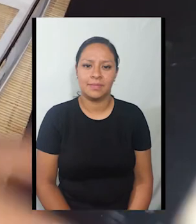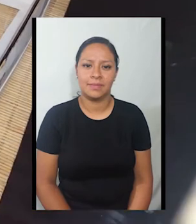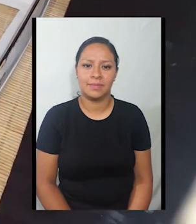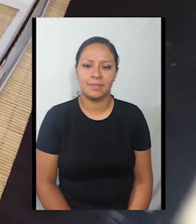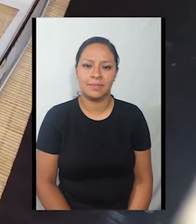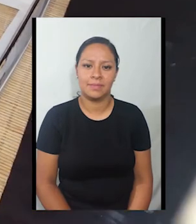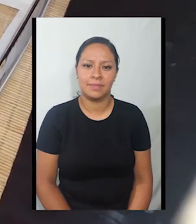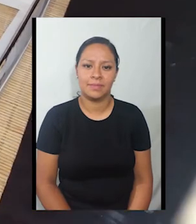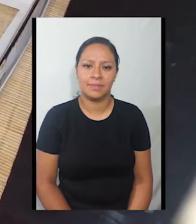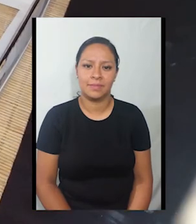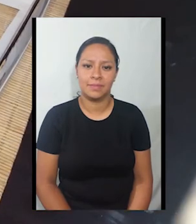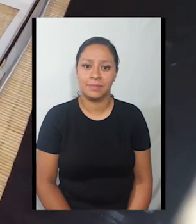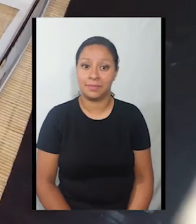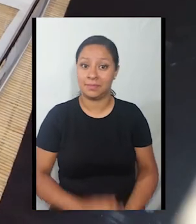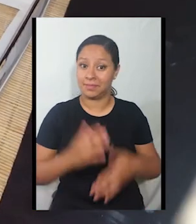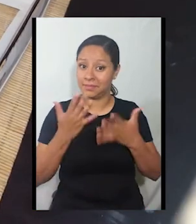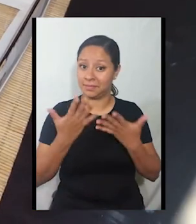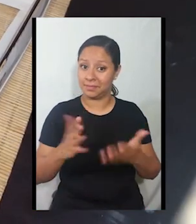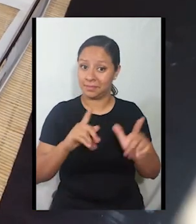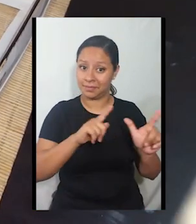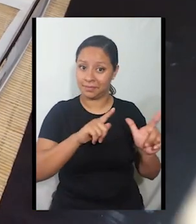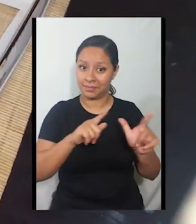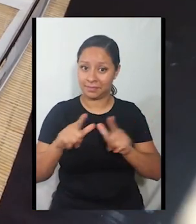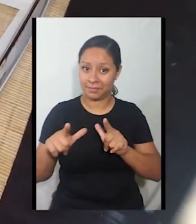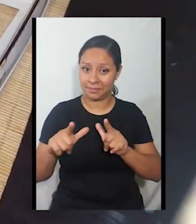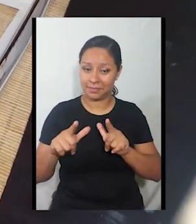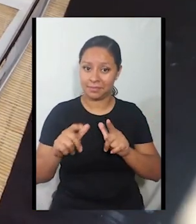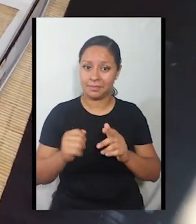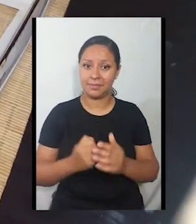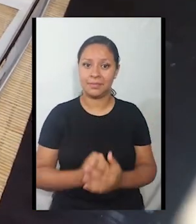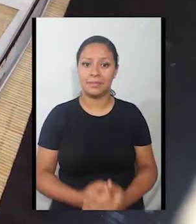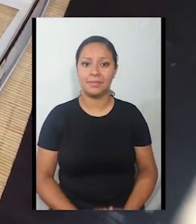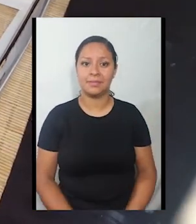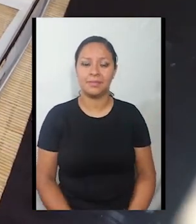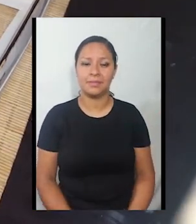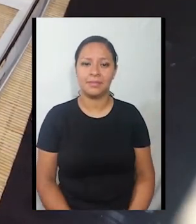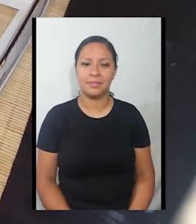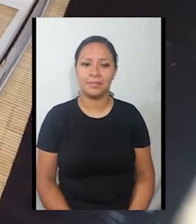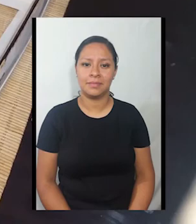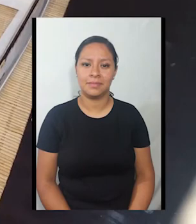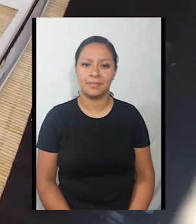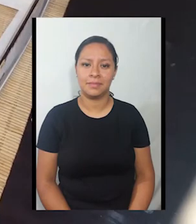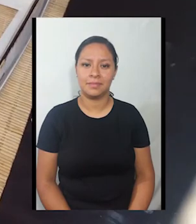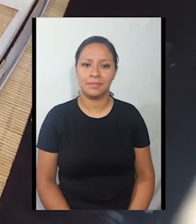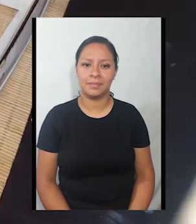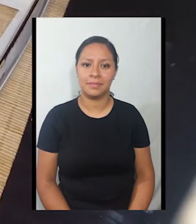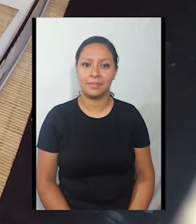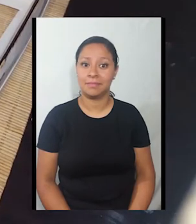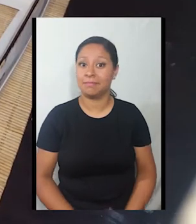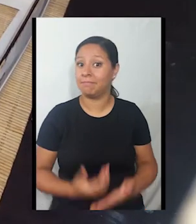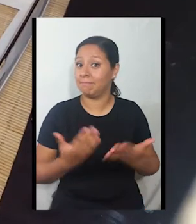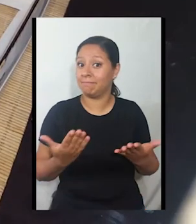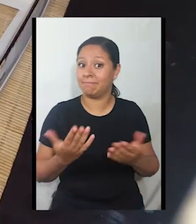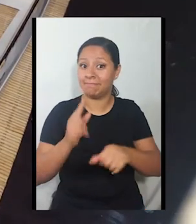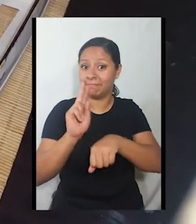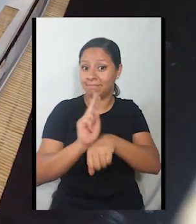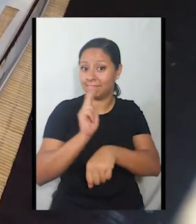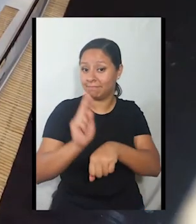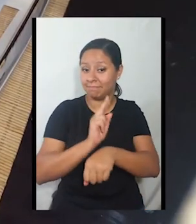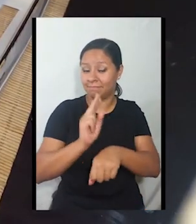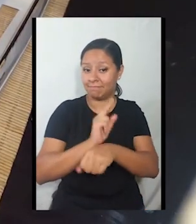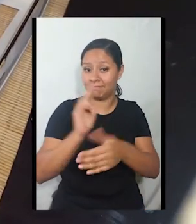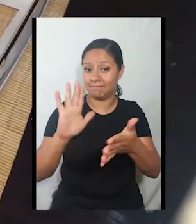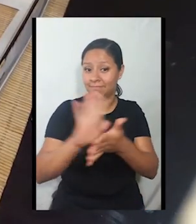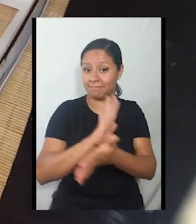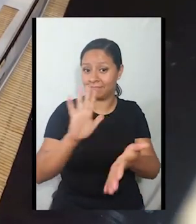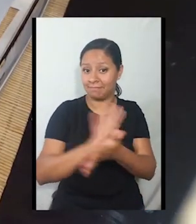Una vez que hemos vertido todo el pegamento sobre los bordes, usaremos nuestra hoja